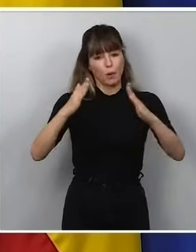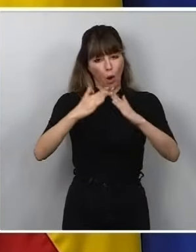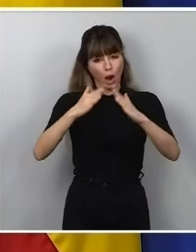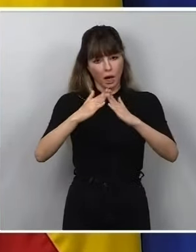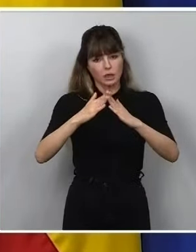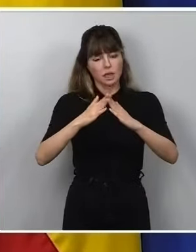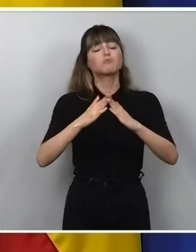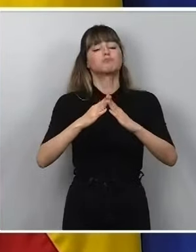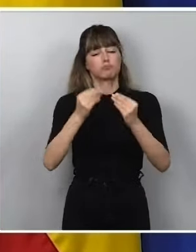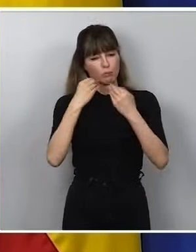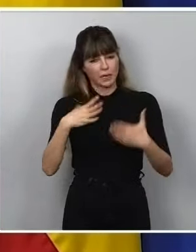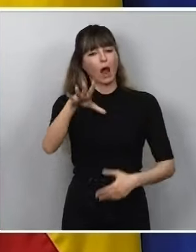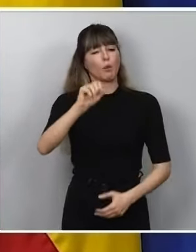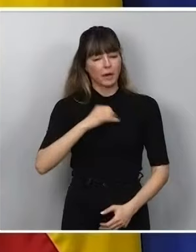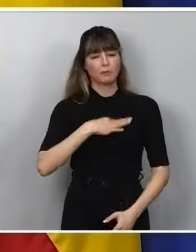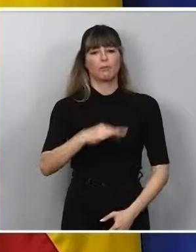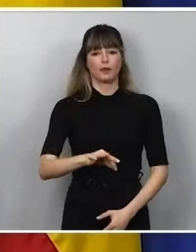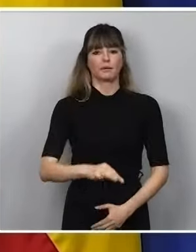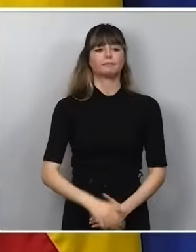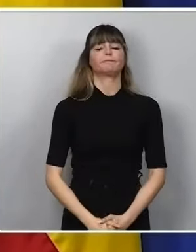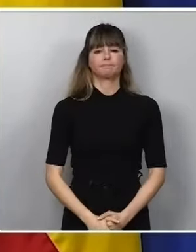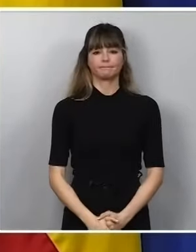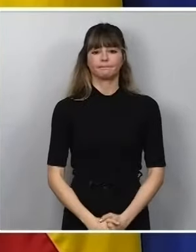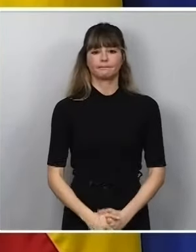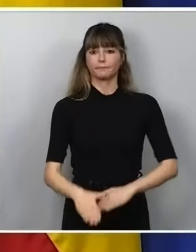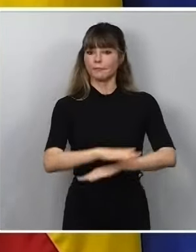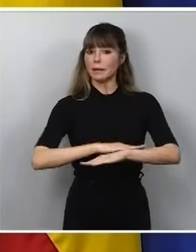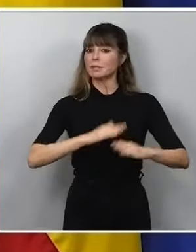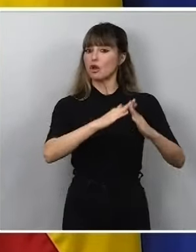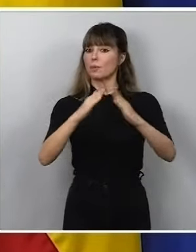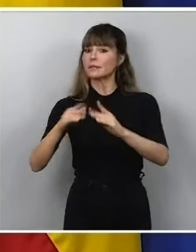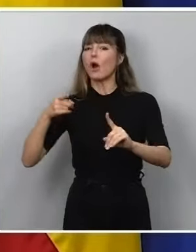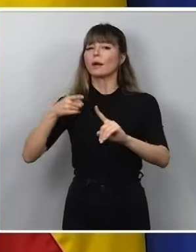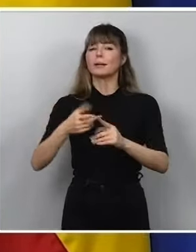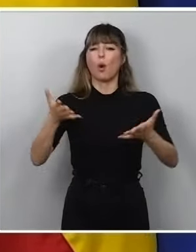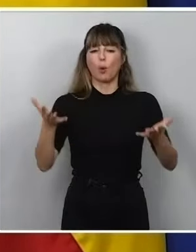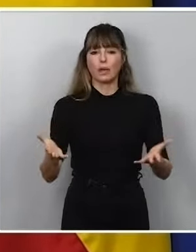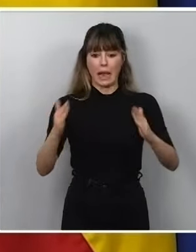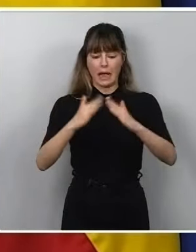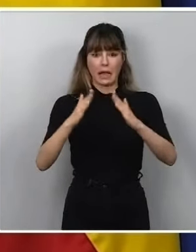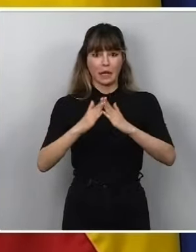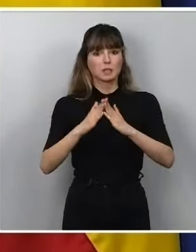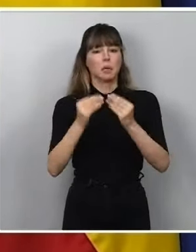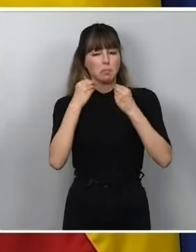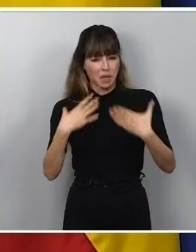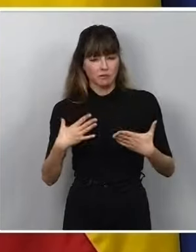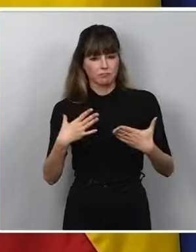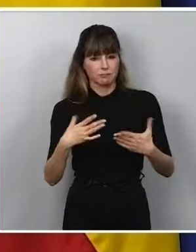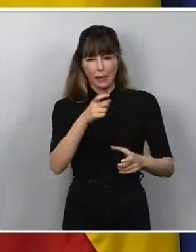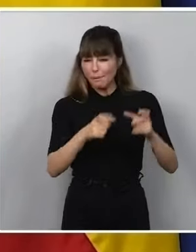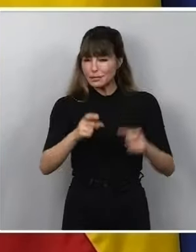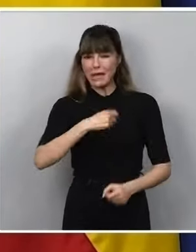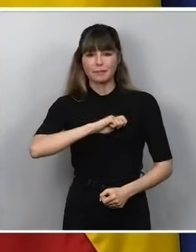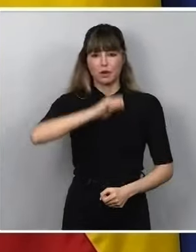vivienda digna. Cumpliendo el objetivo último que tiene el Ministerio de Vivienda y es que para acceder a una vivienda digna ningún español,